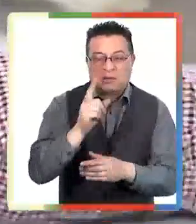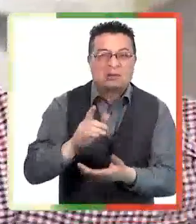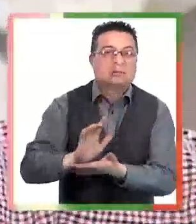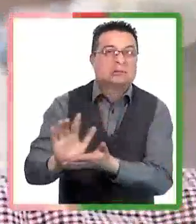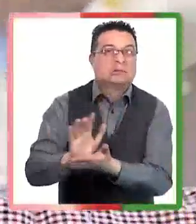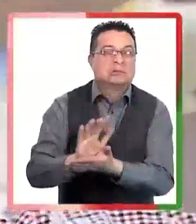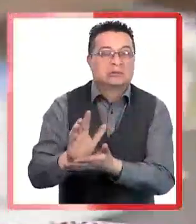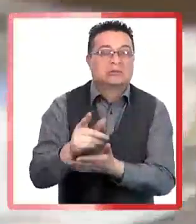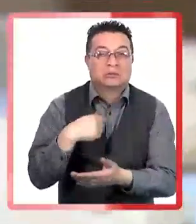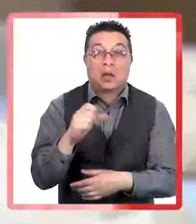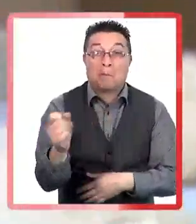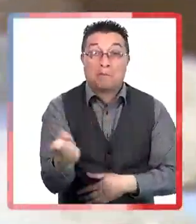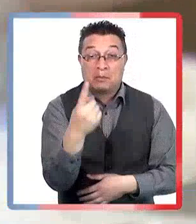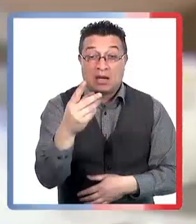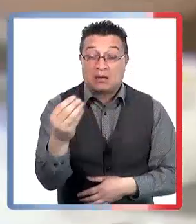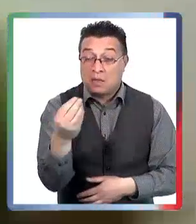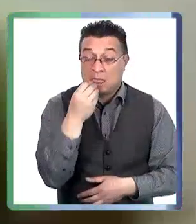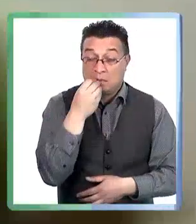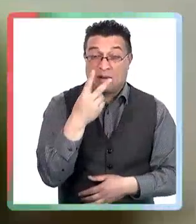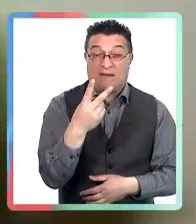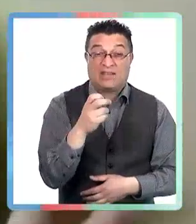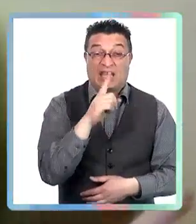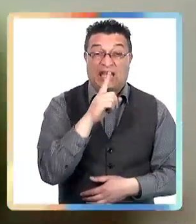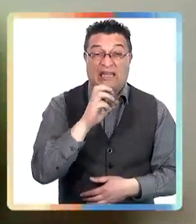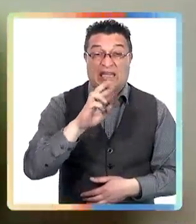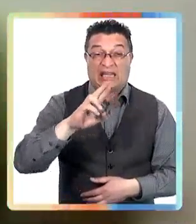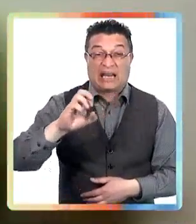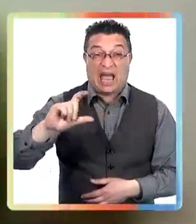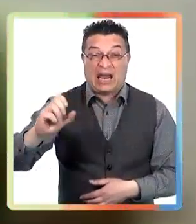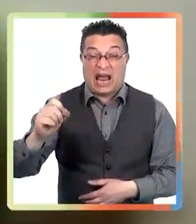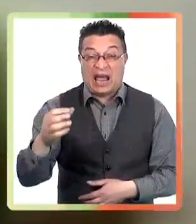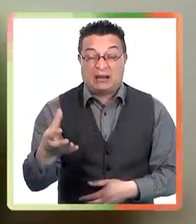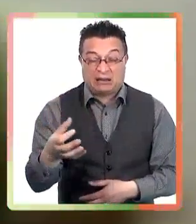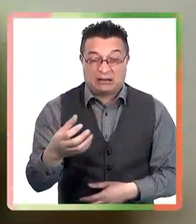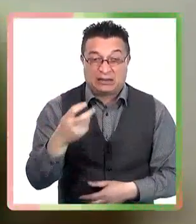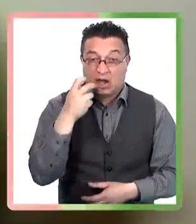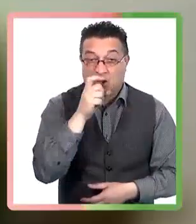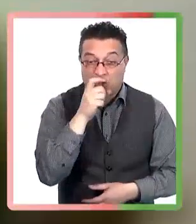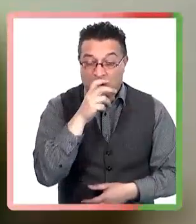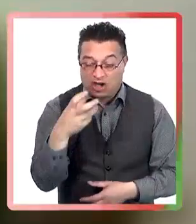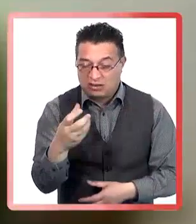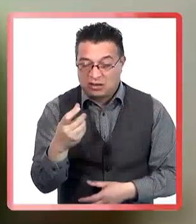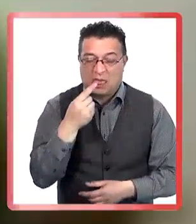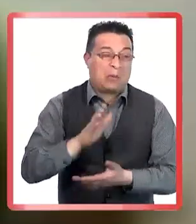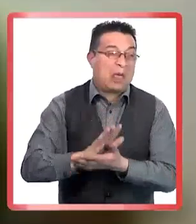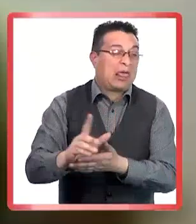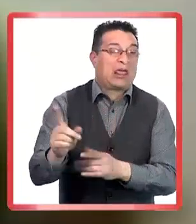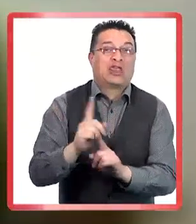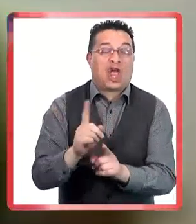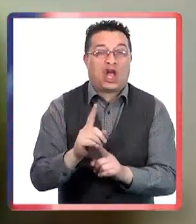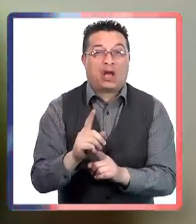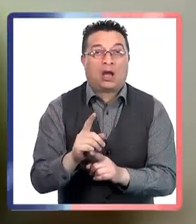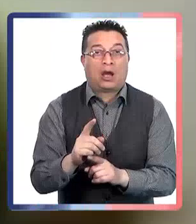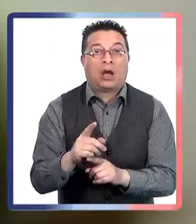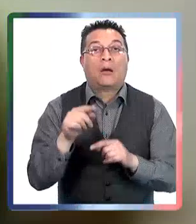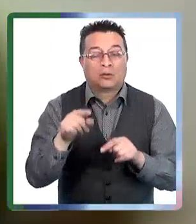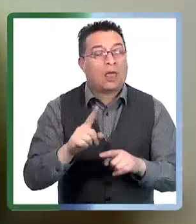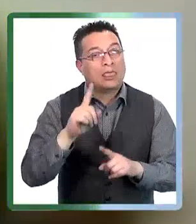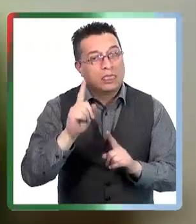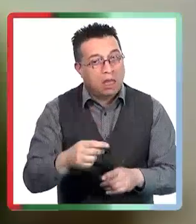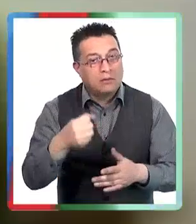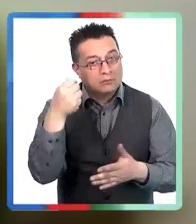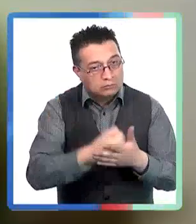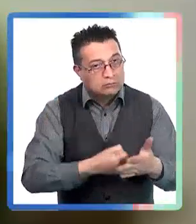alimentos. O la primera vez que uno lo enfrenta a la betarraga, por ejemplo, es probable que no la quiera probar. Y uno tiene que